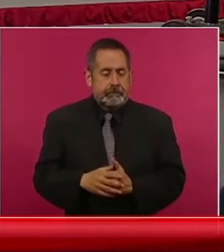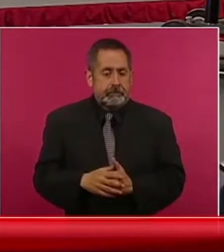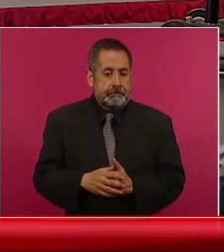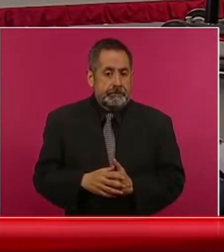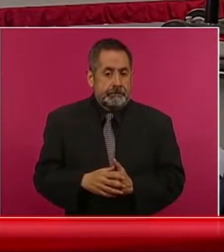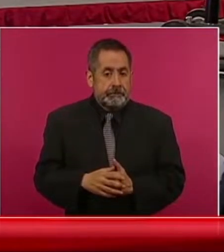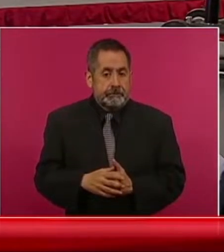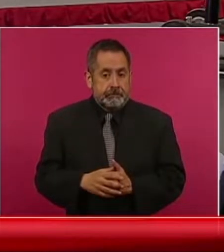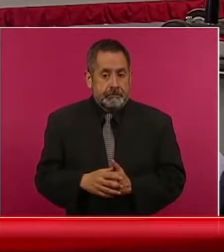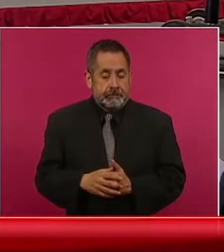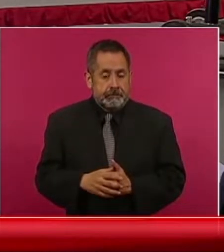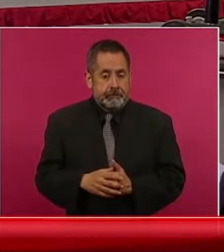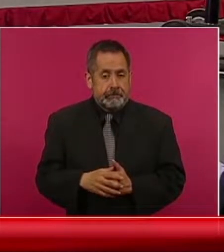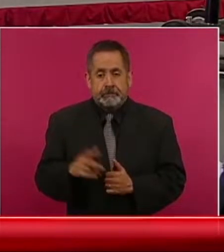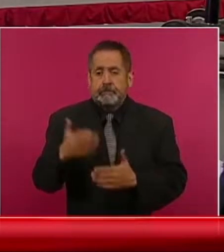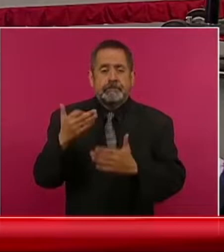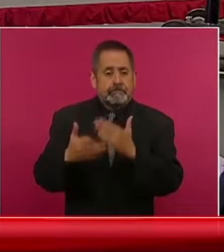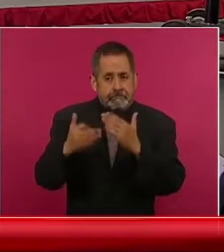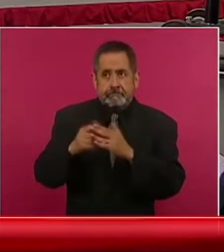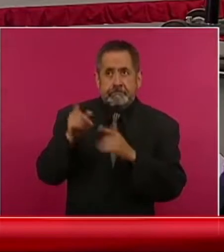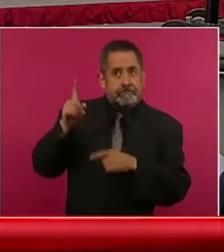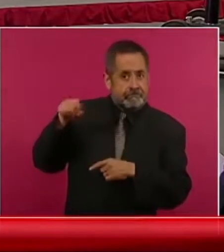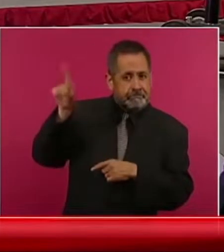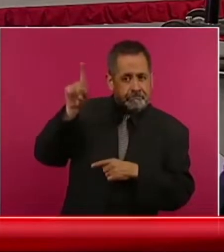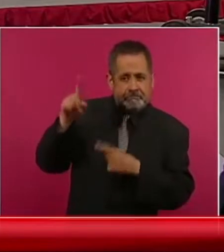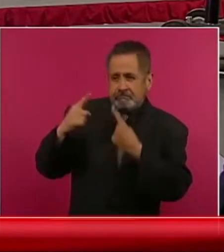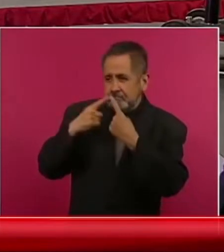Y faltó diálogo,